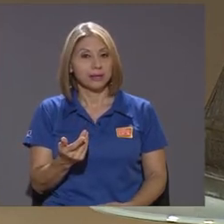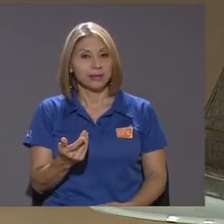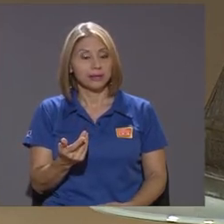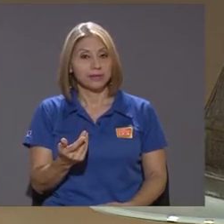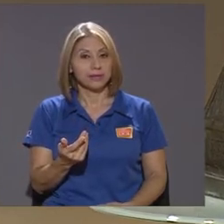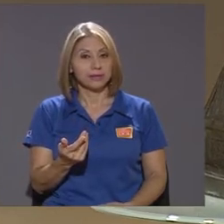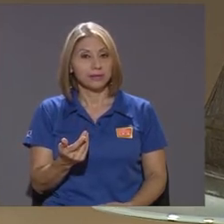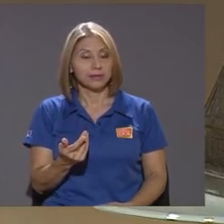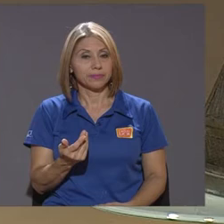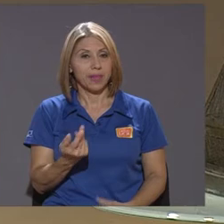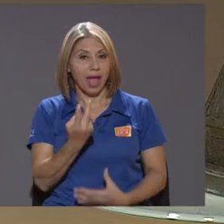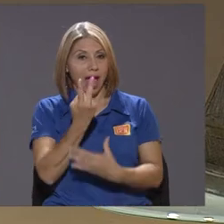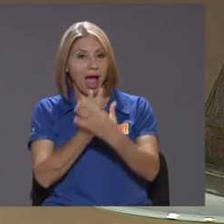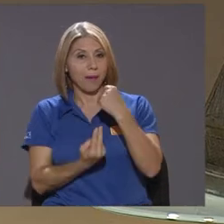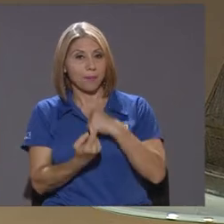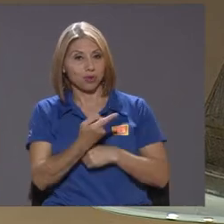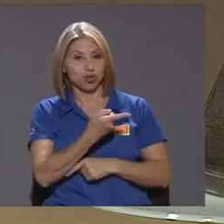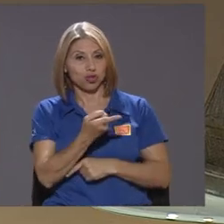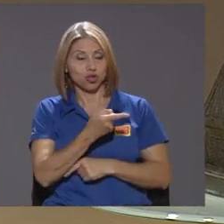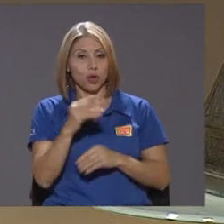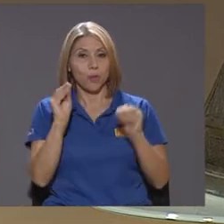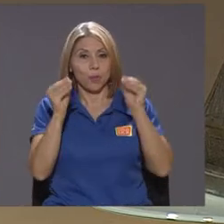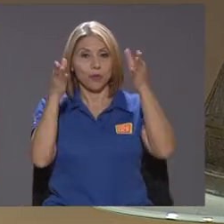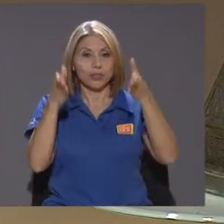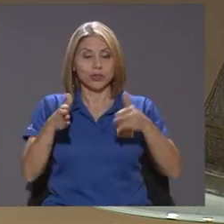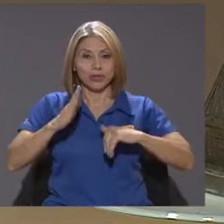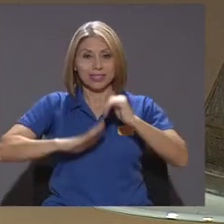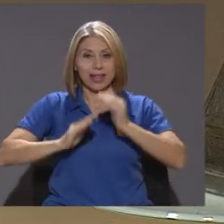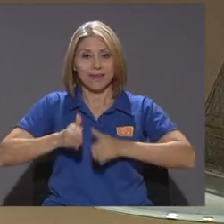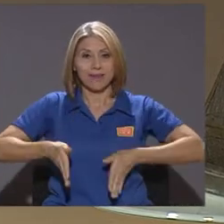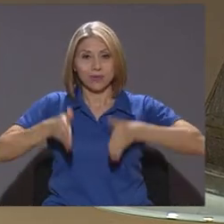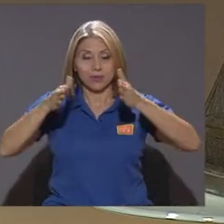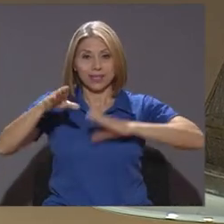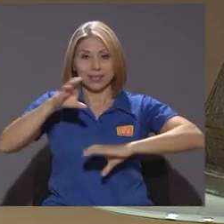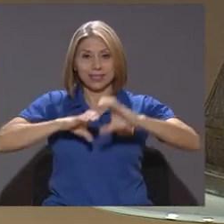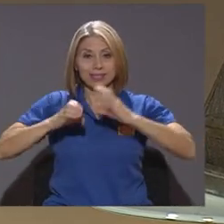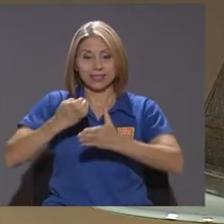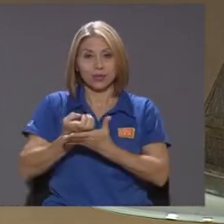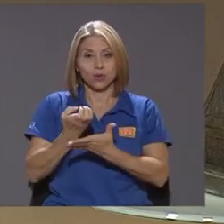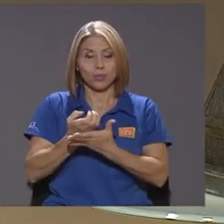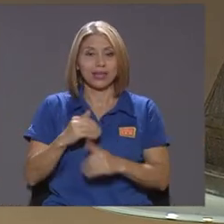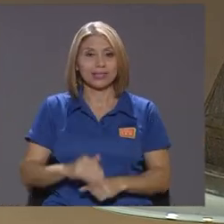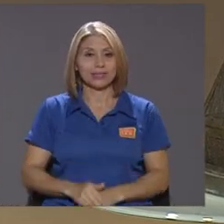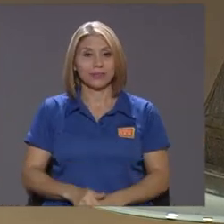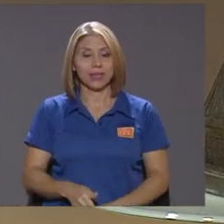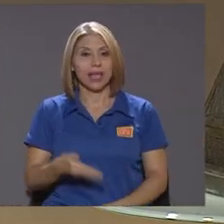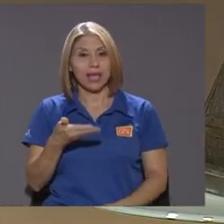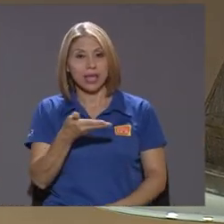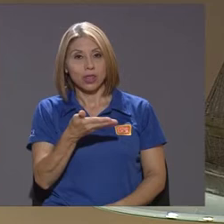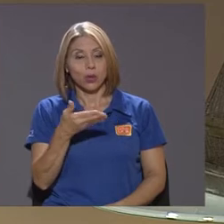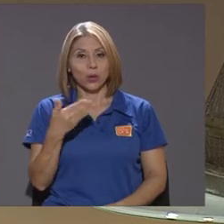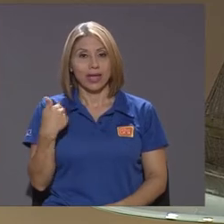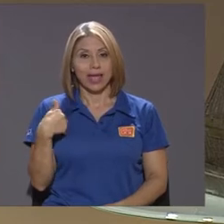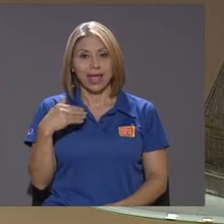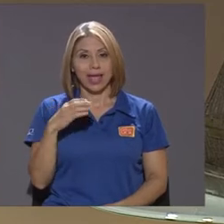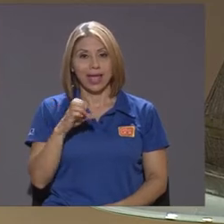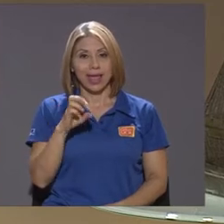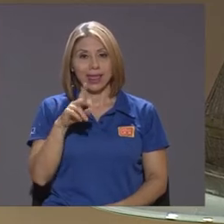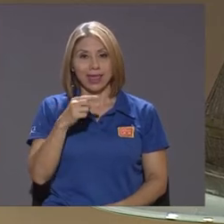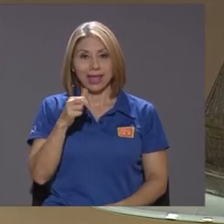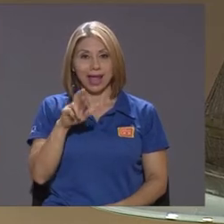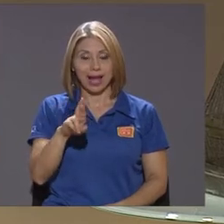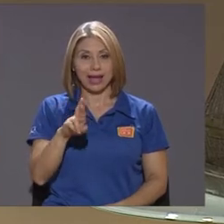ambos son profesores de la Facultad de Ciencias Económicas y don Edgar tiene su doctorado,